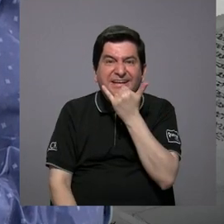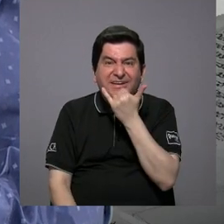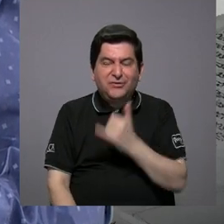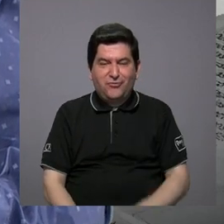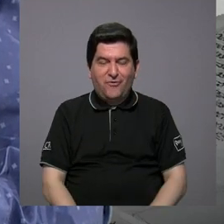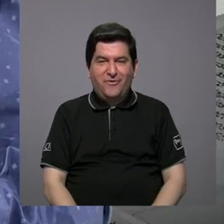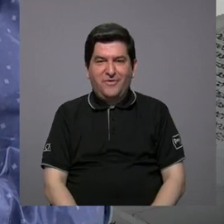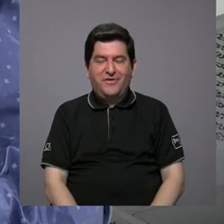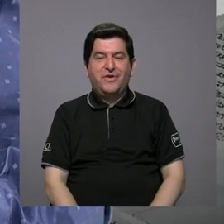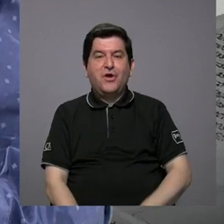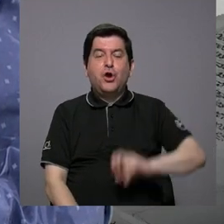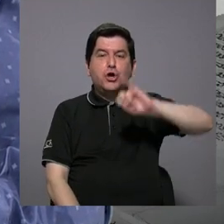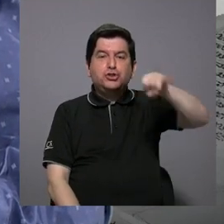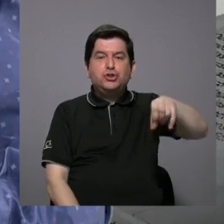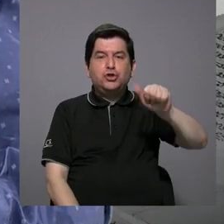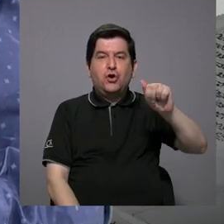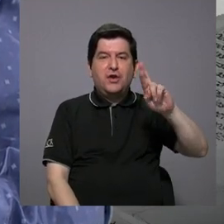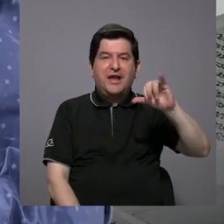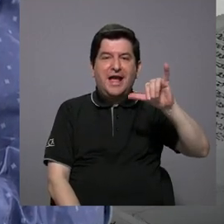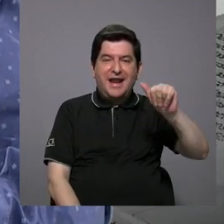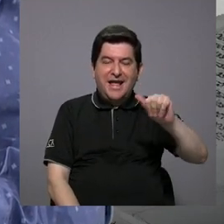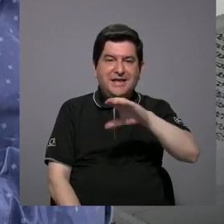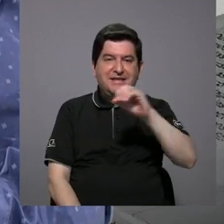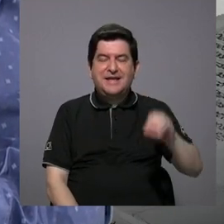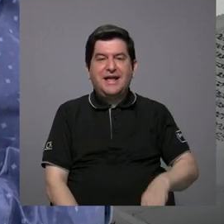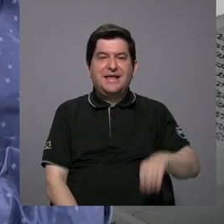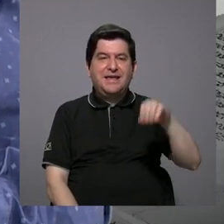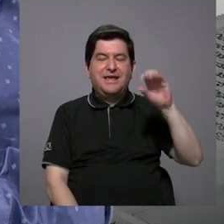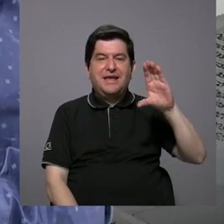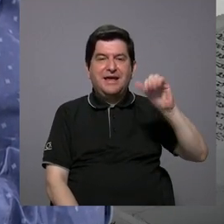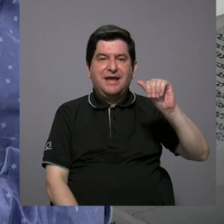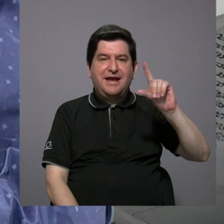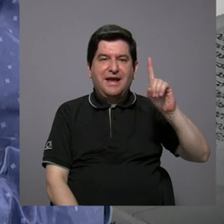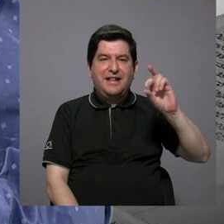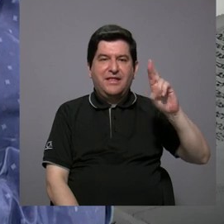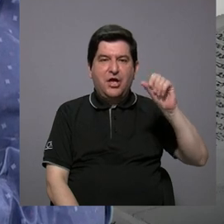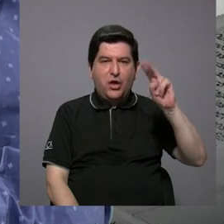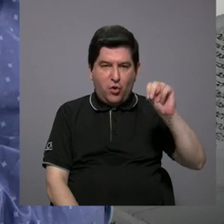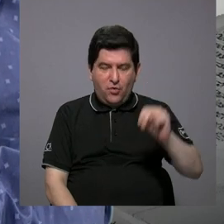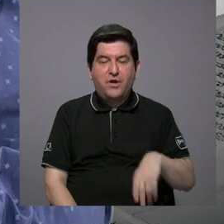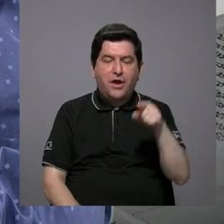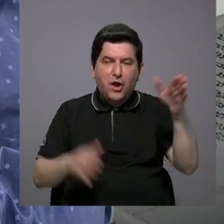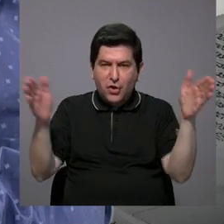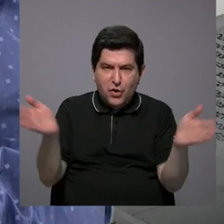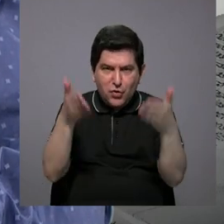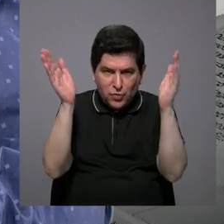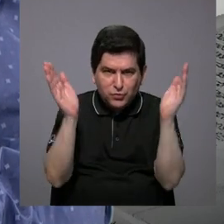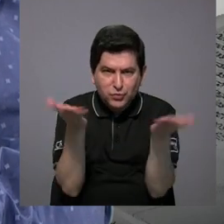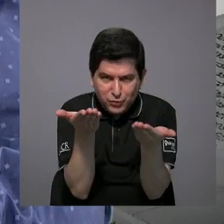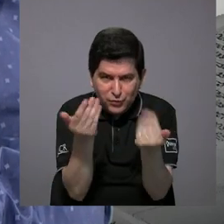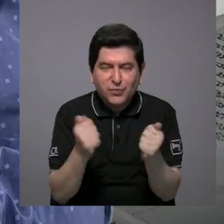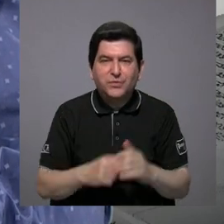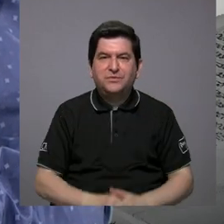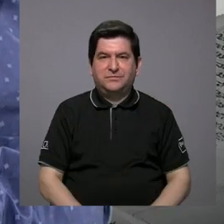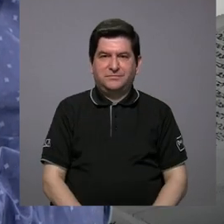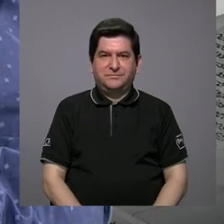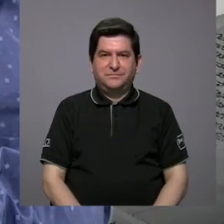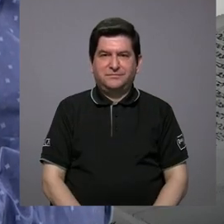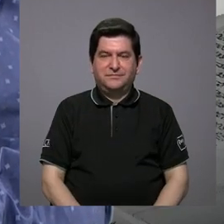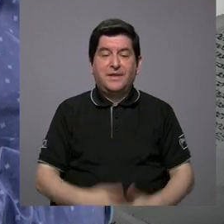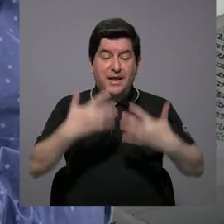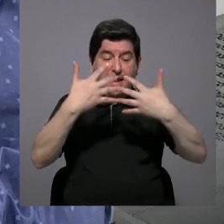indujeron Johnny Araya y Calderón Fournier cuando ellos promovieron que